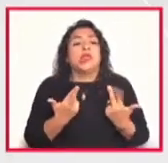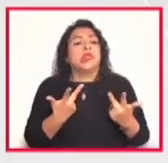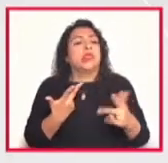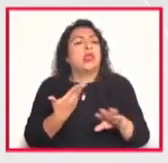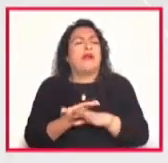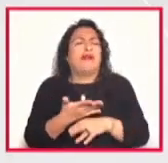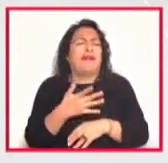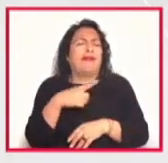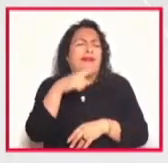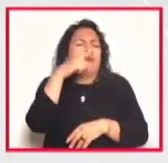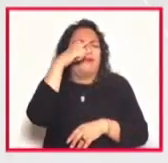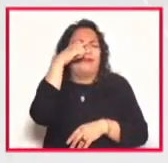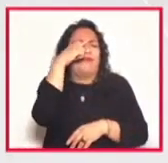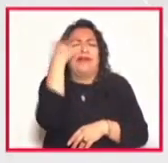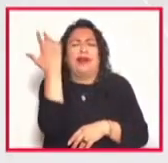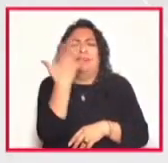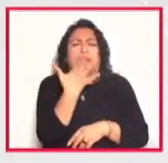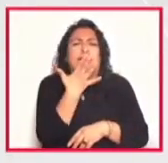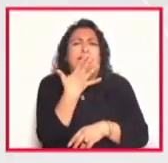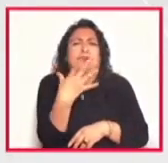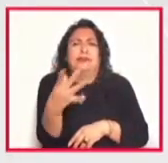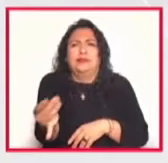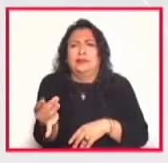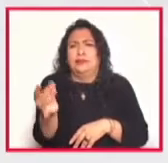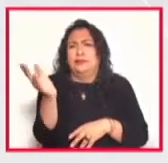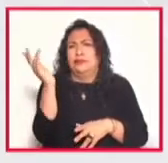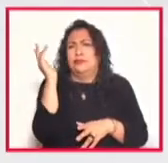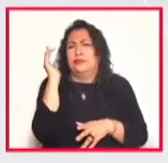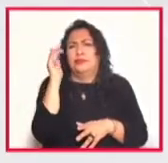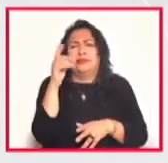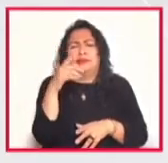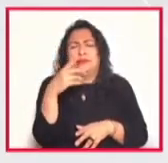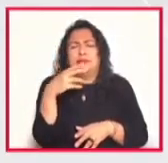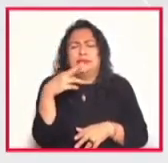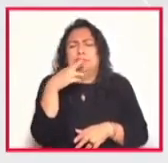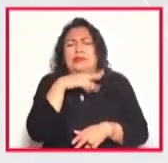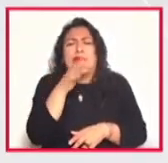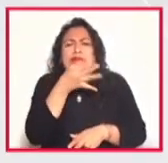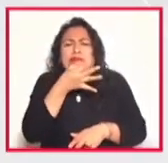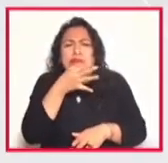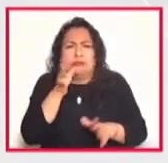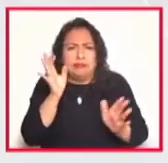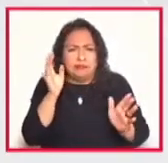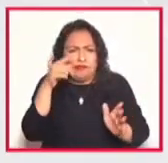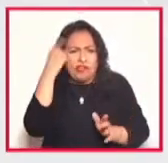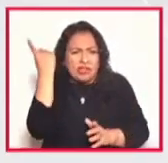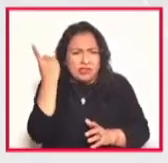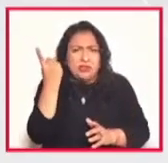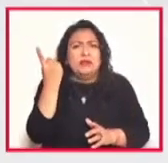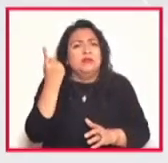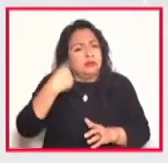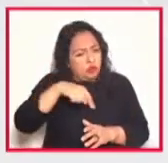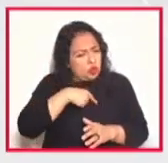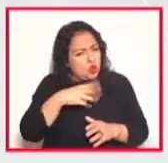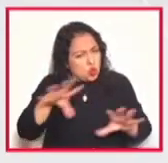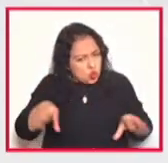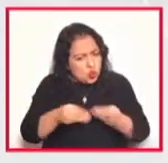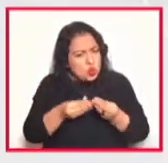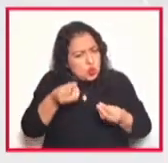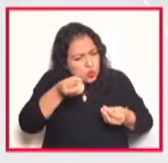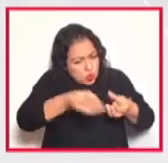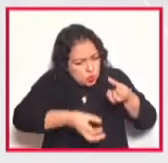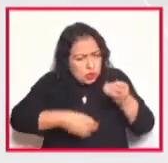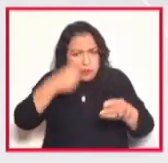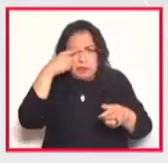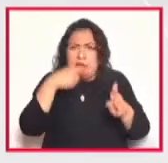Con un plumazo, ahora con un pantallazo, es muy fácil hacerlo. Vamos a construir juntos. Esa es la invitación, a seguir